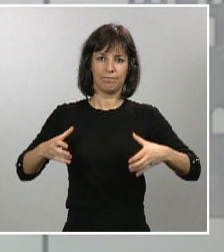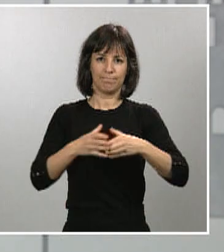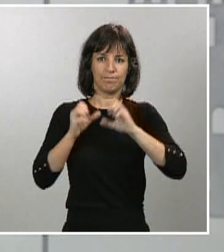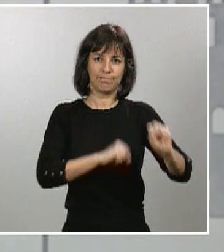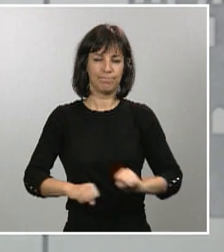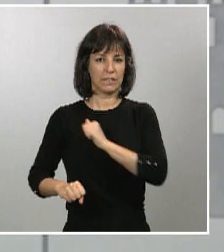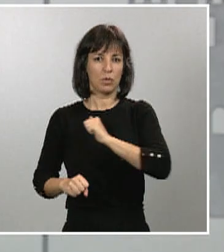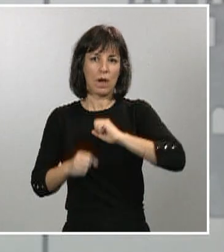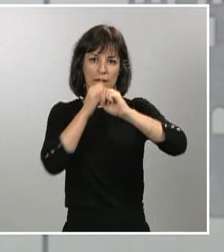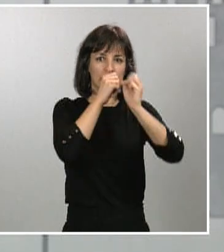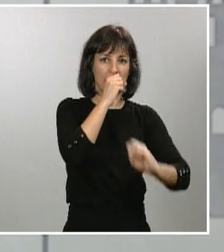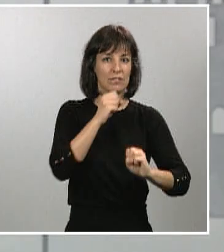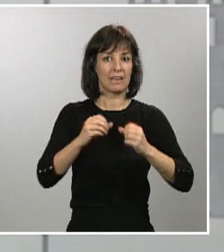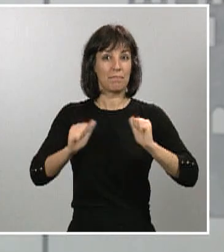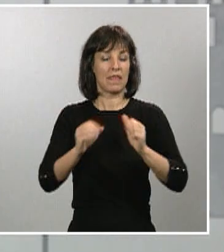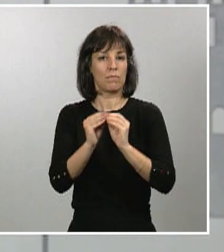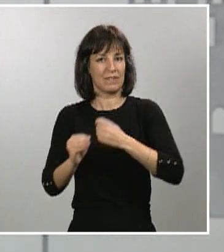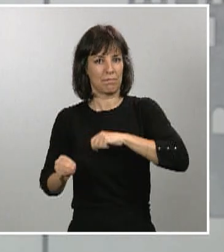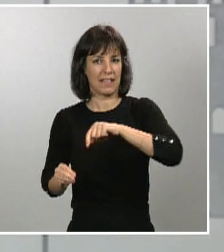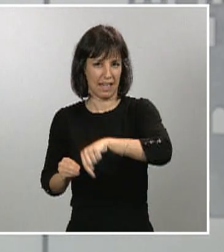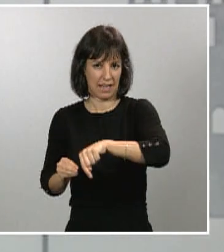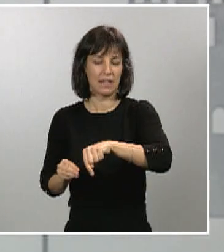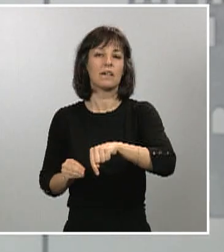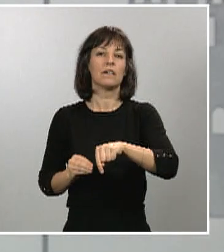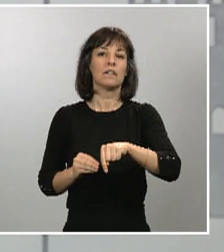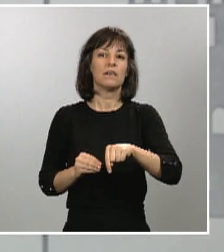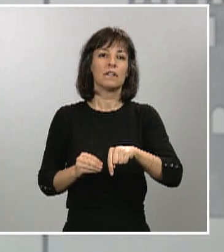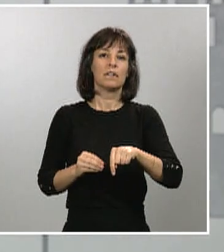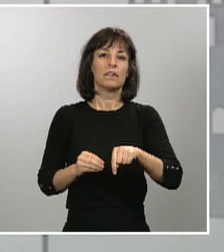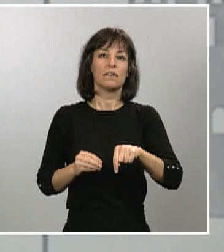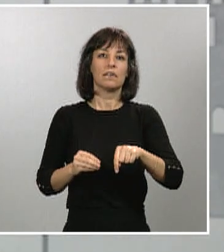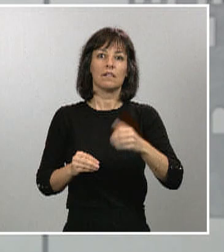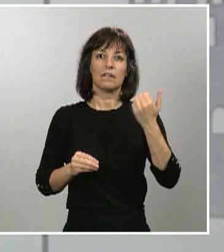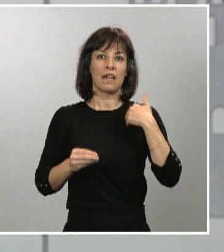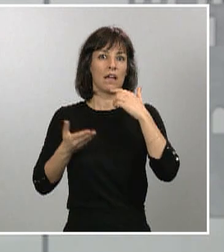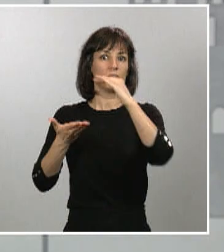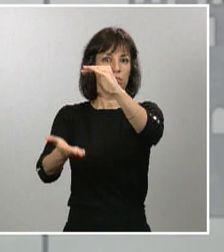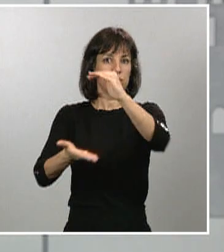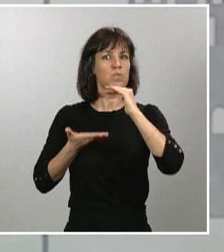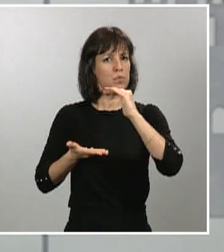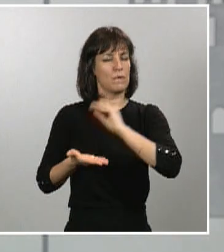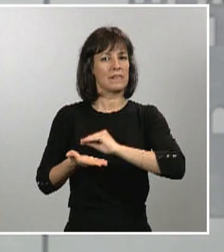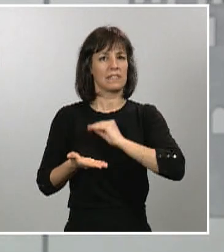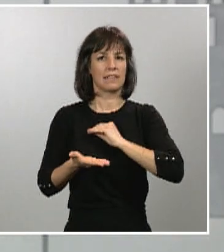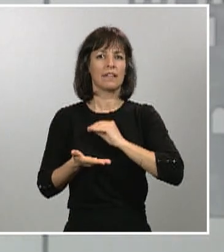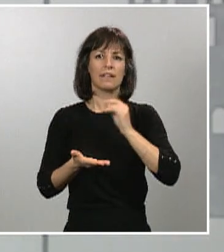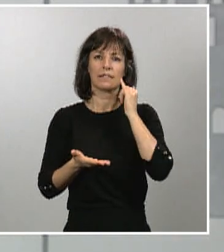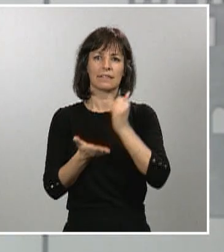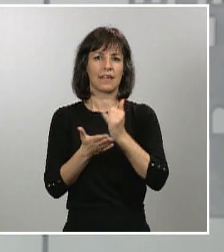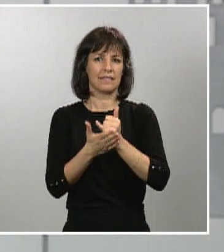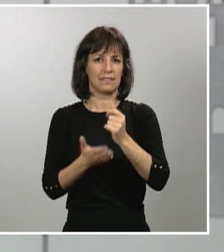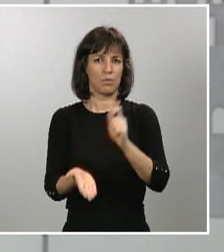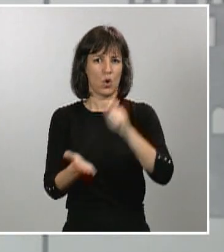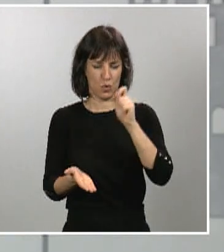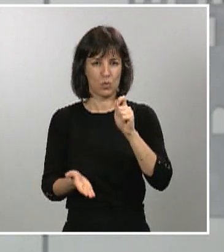Y también ha llegado ya una primera partida importante de test rápidos, de kits de test rápidos. Quiero recordar que